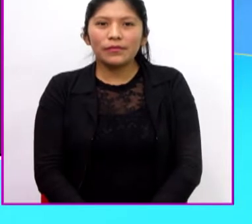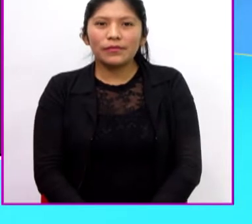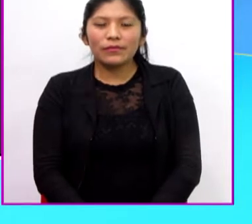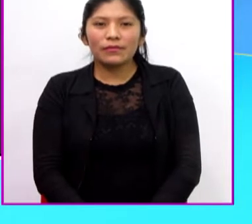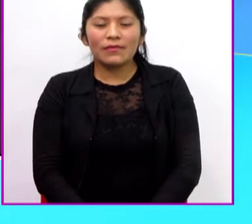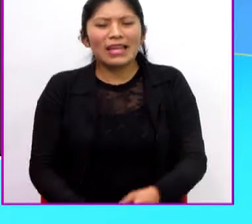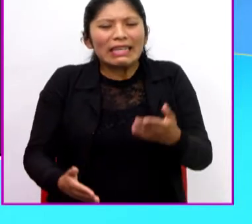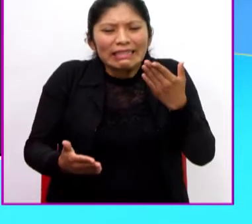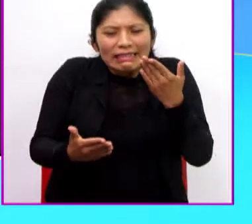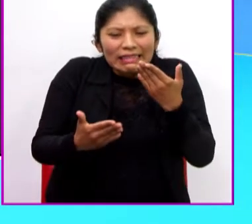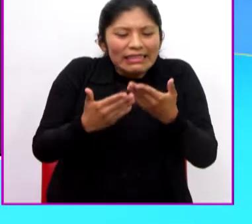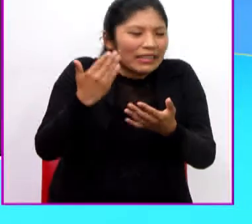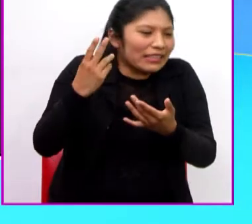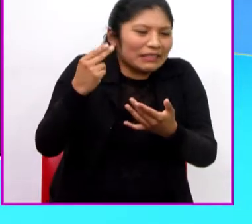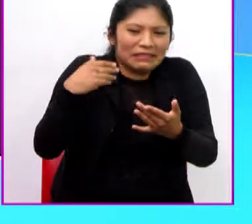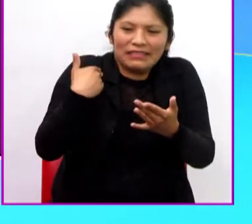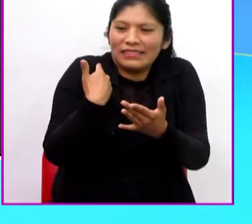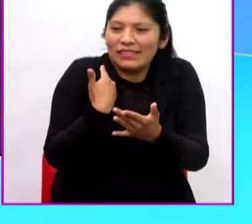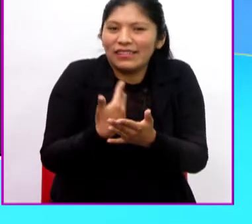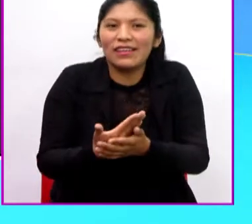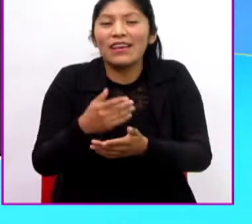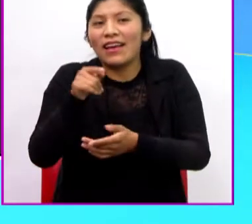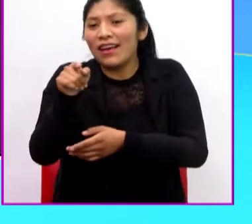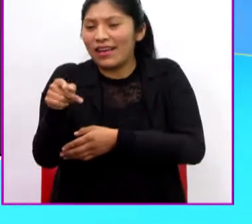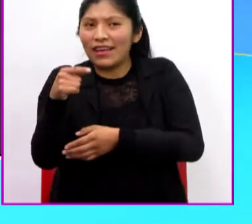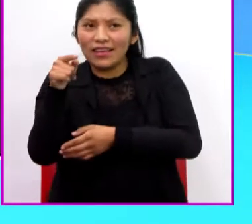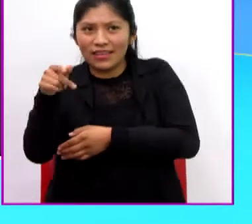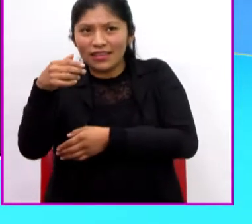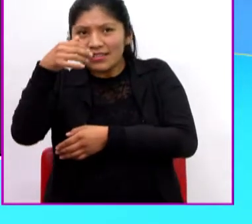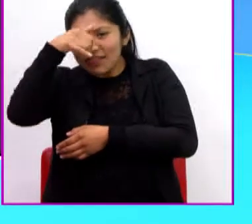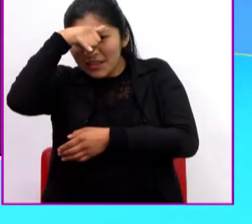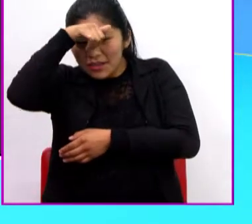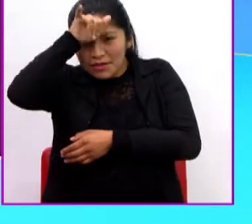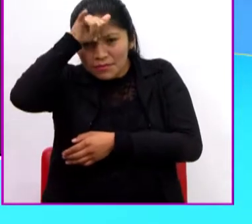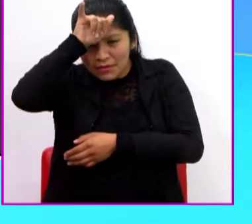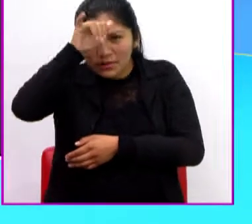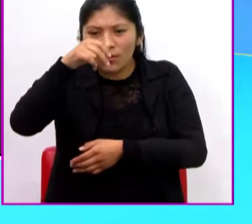Casi no llegan, ahí está. Ahí está el famoso Mi 5.